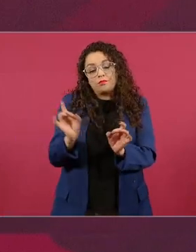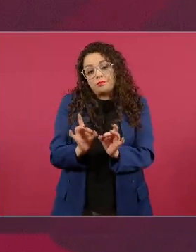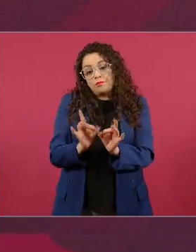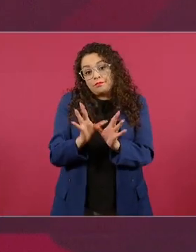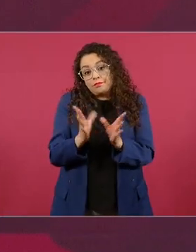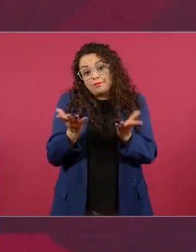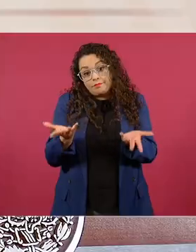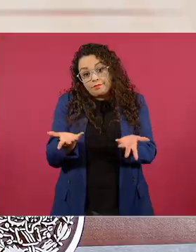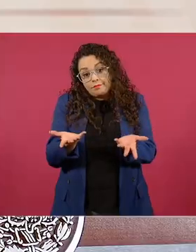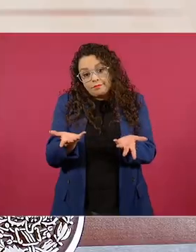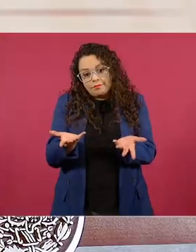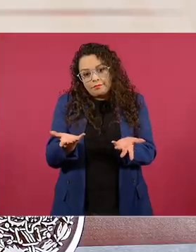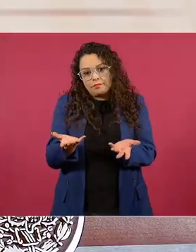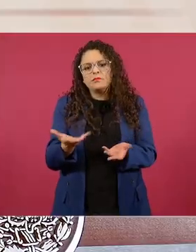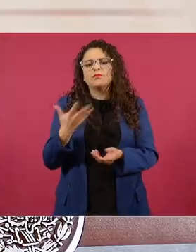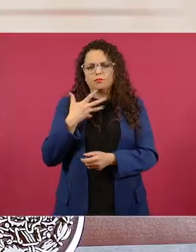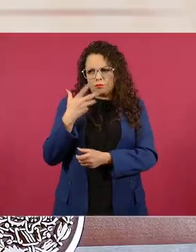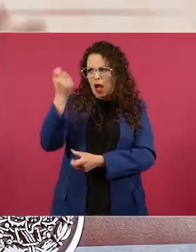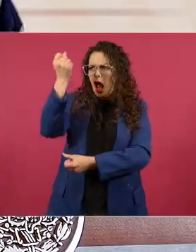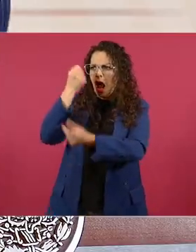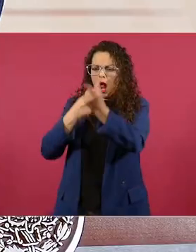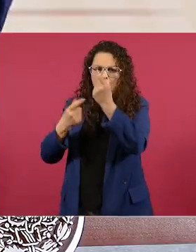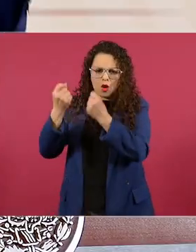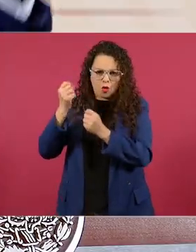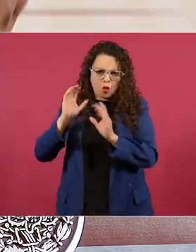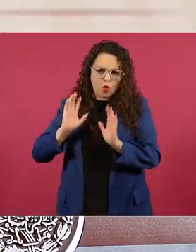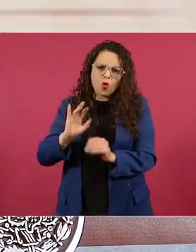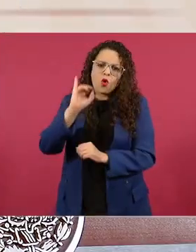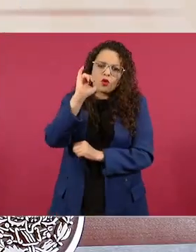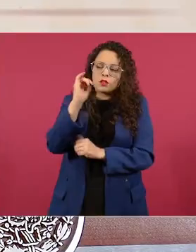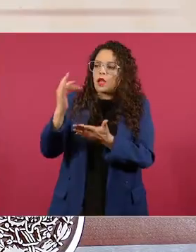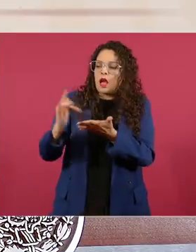hay excepciones pero por lo general